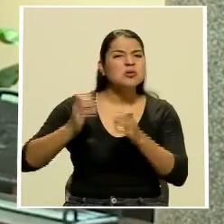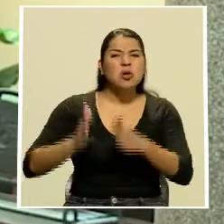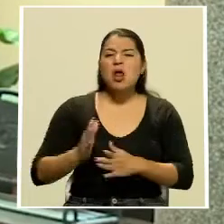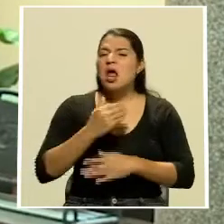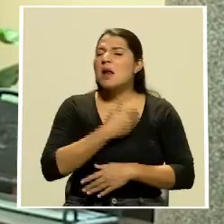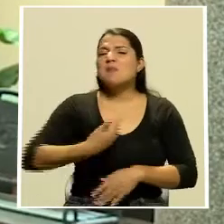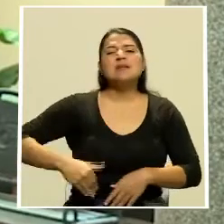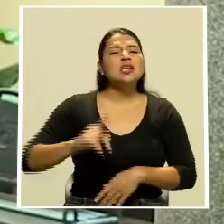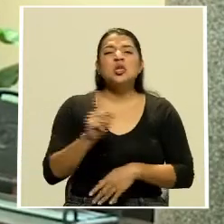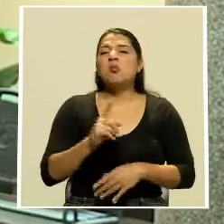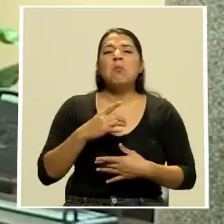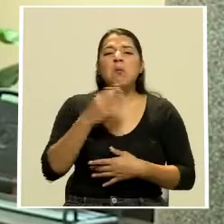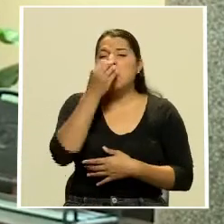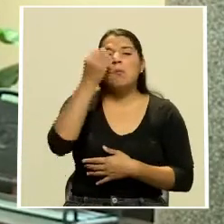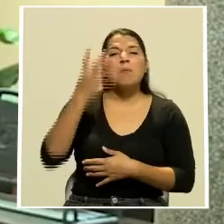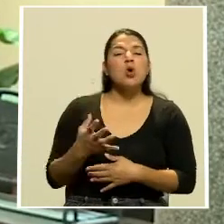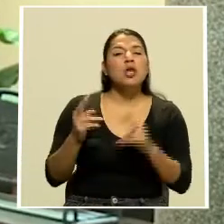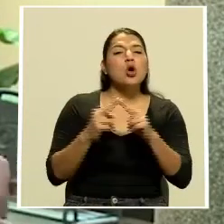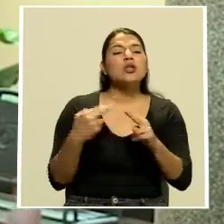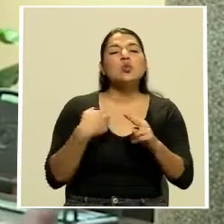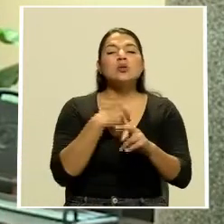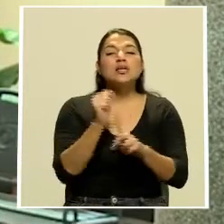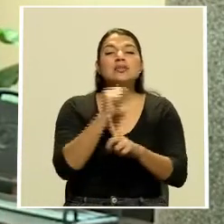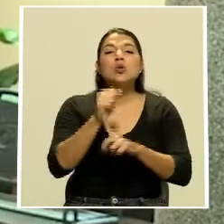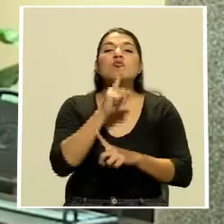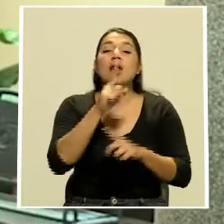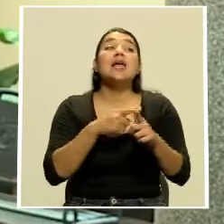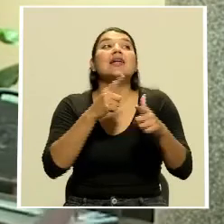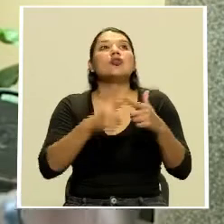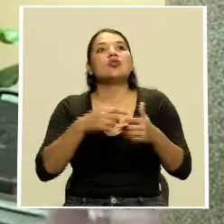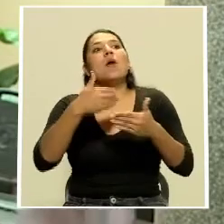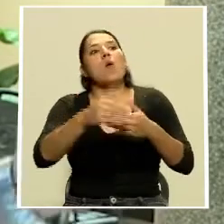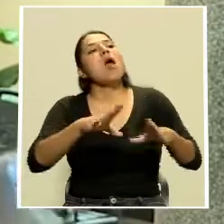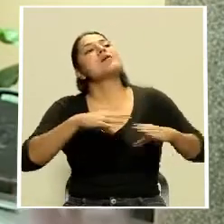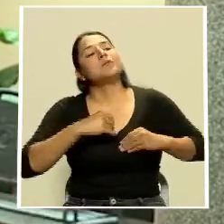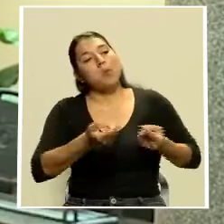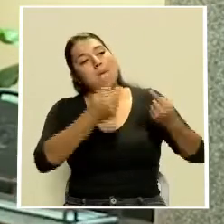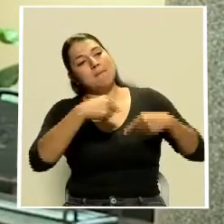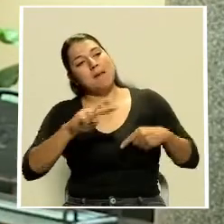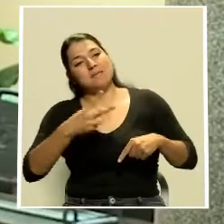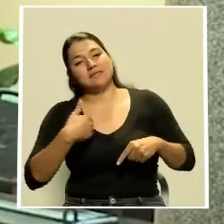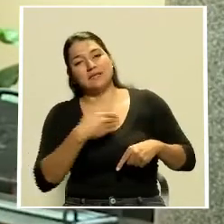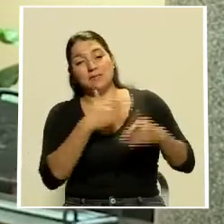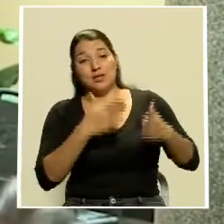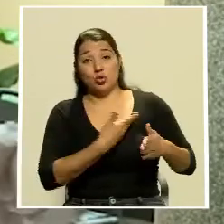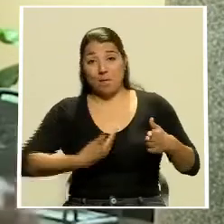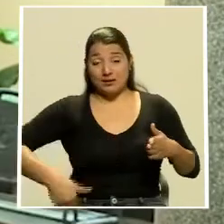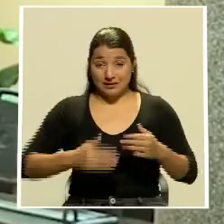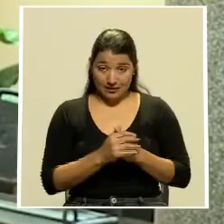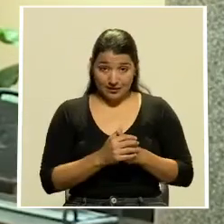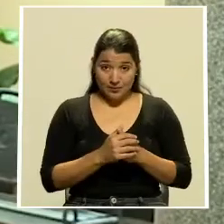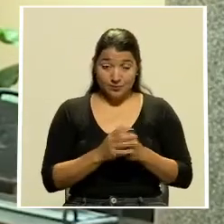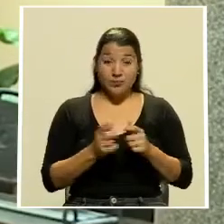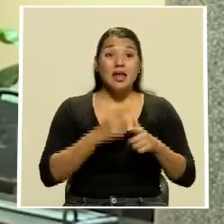la realidad nuestra, accedimos a que viniera el ministro de la presidencia y que se reuniera con nosotros y vino el 16. Ese día se compromete